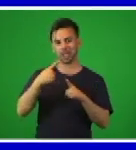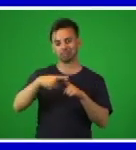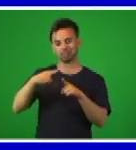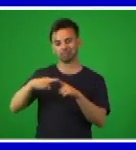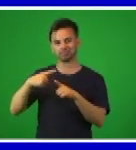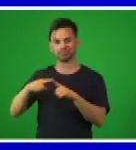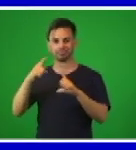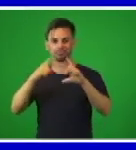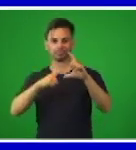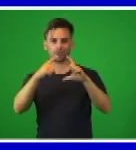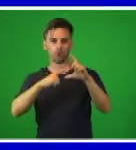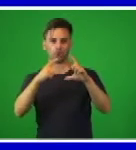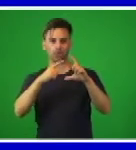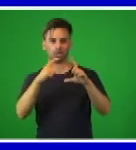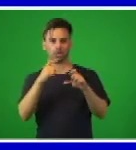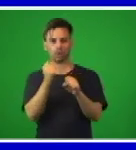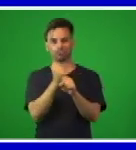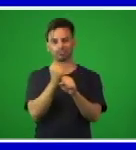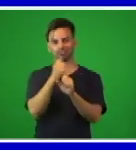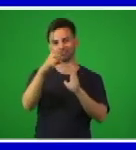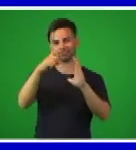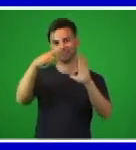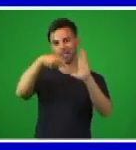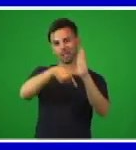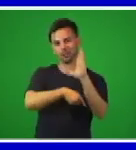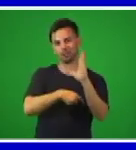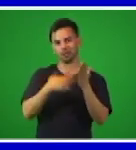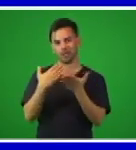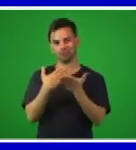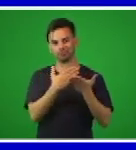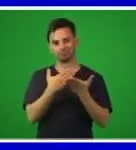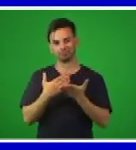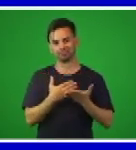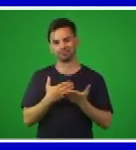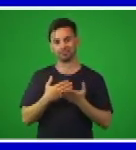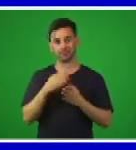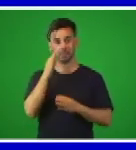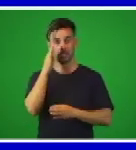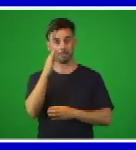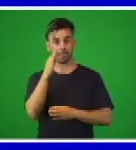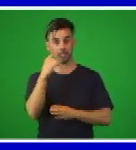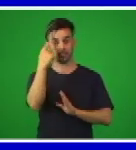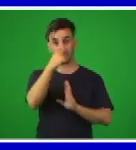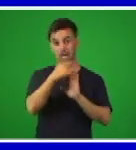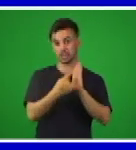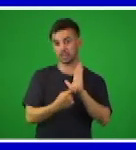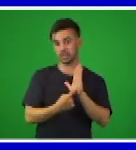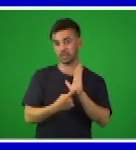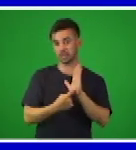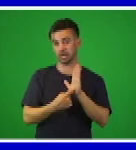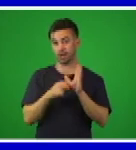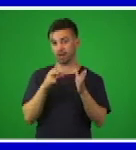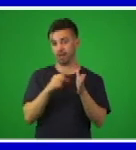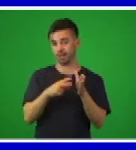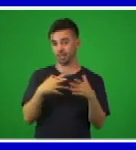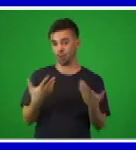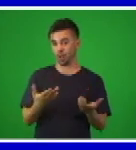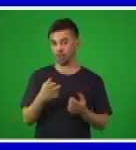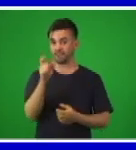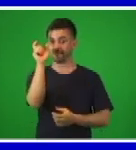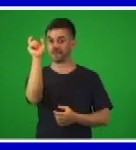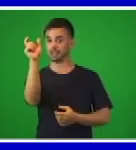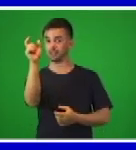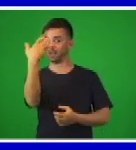Recuerden, que le estamos pidiendo que como es una carta, deben respetar las partes de la carta, ¿la recuerdan? ¿verdad? La